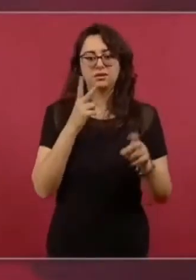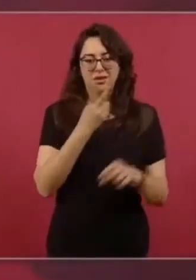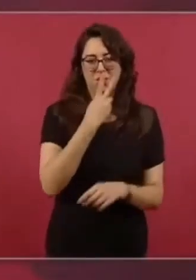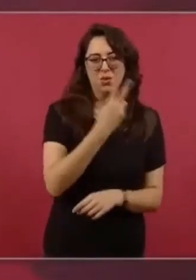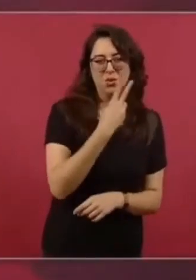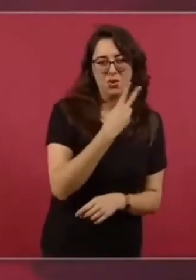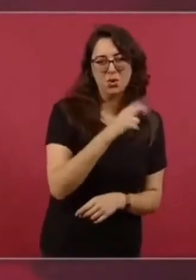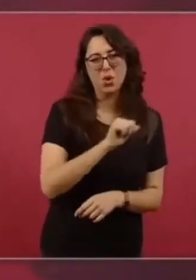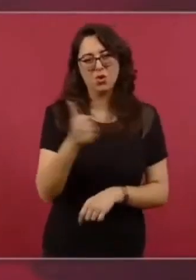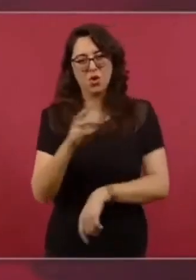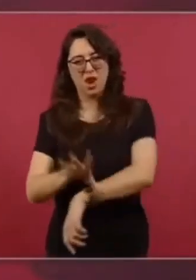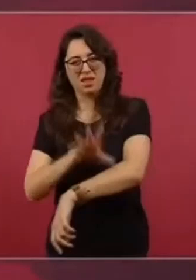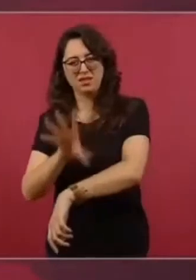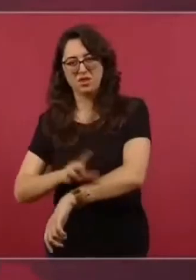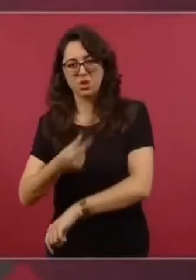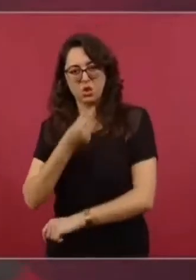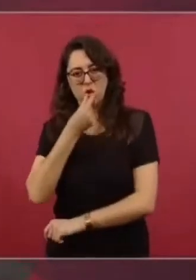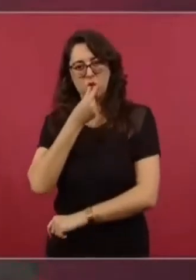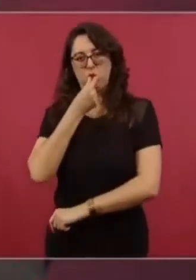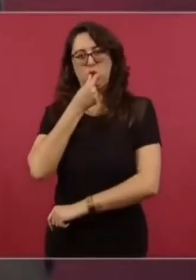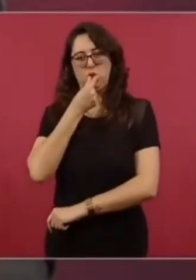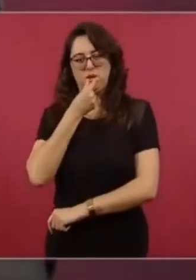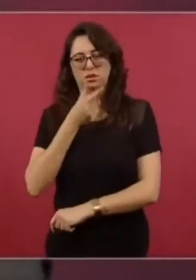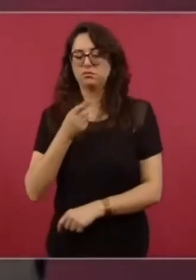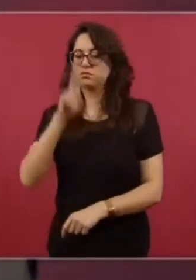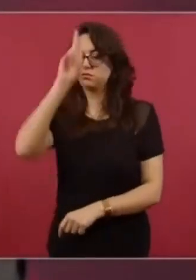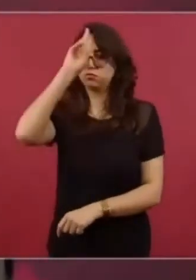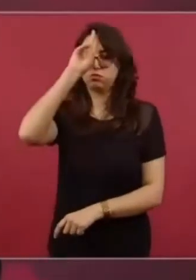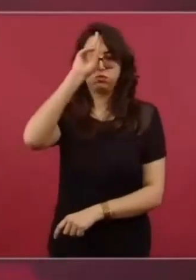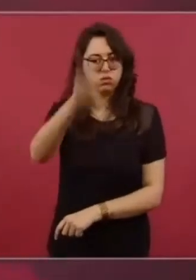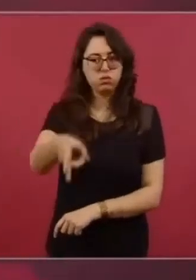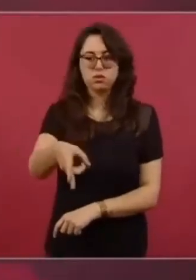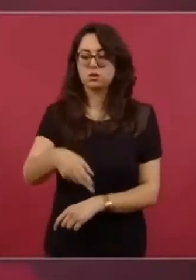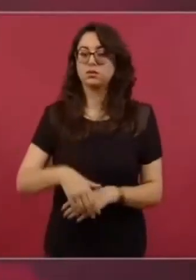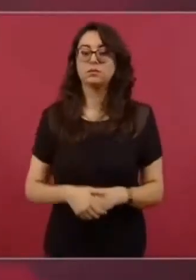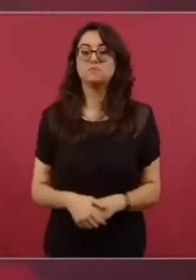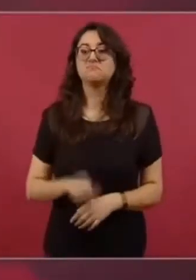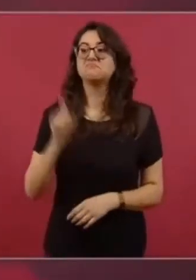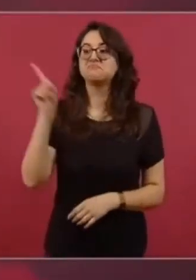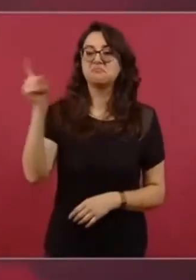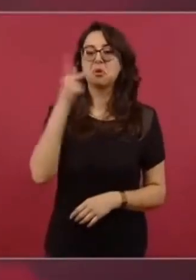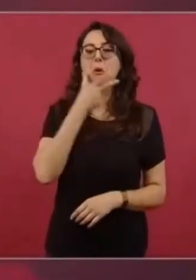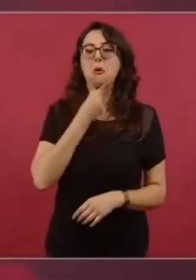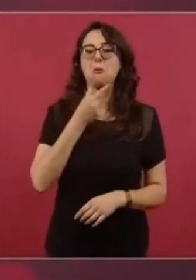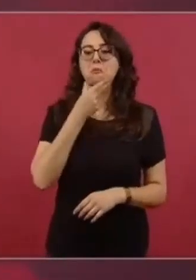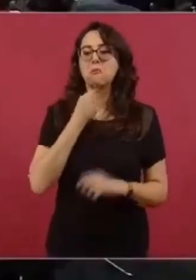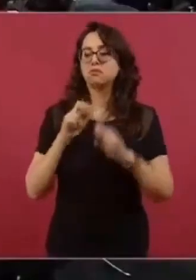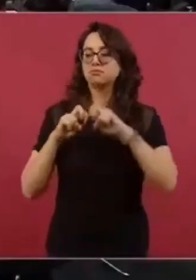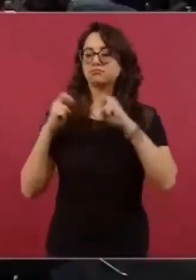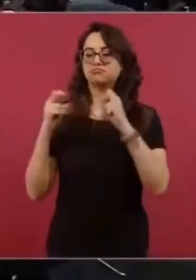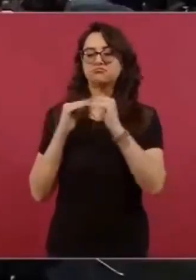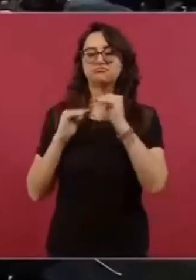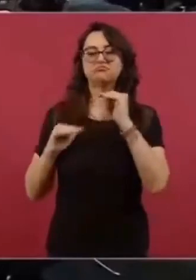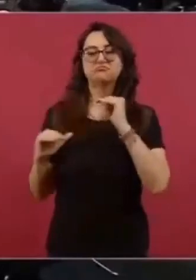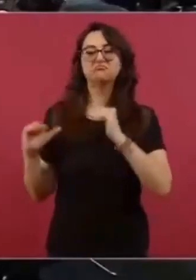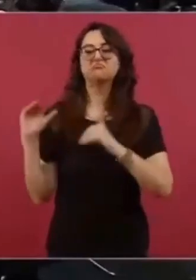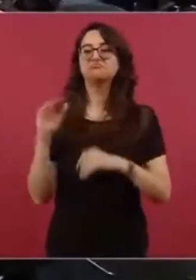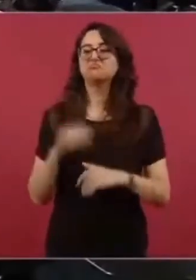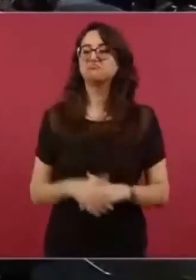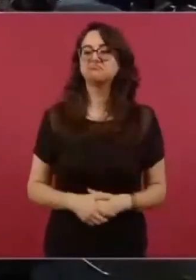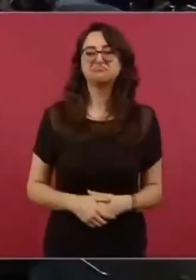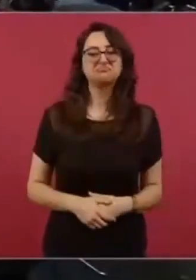se aventó el magistrado a conceder el amparo